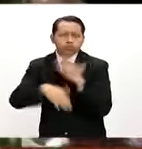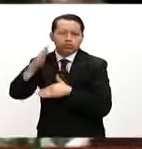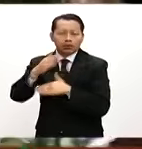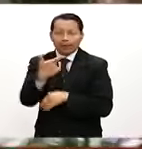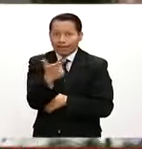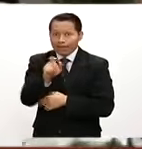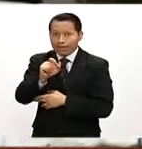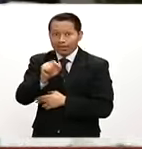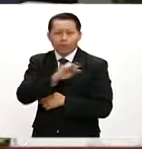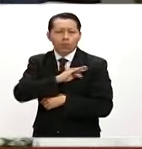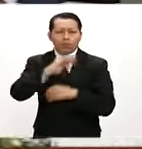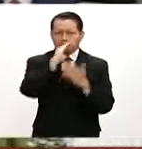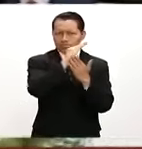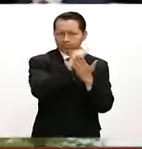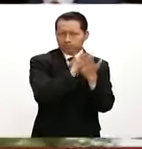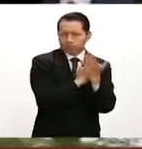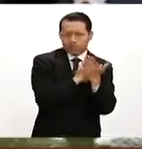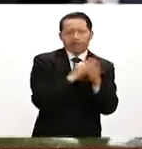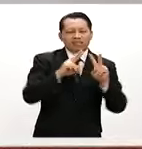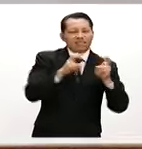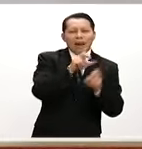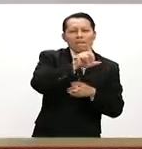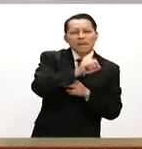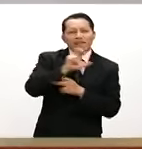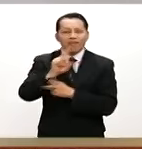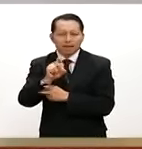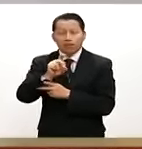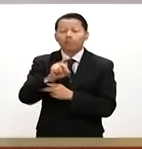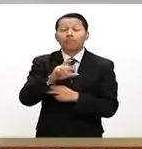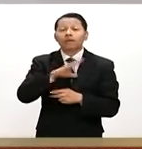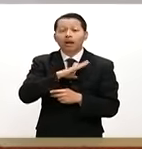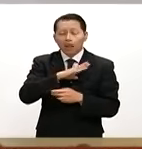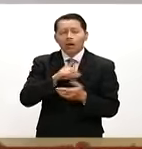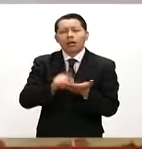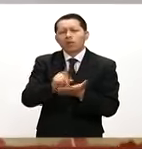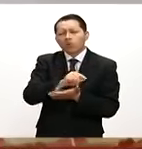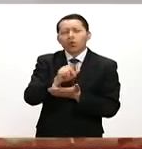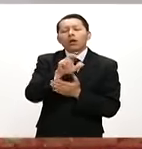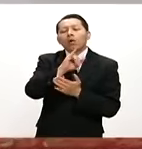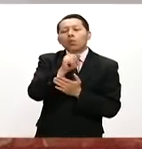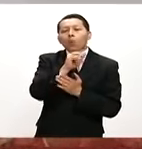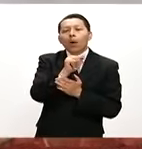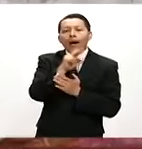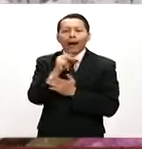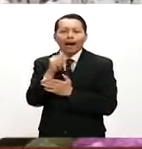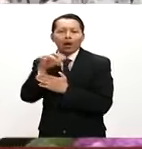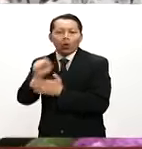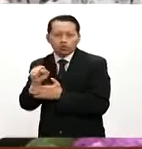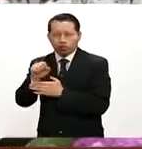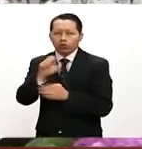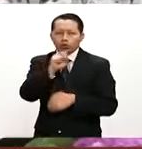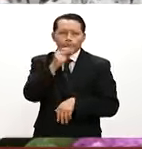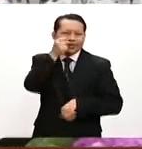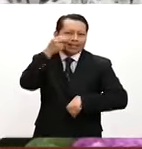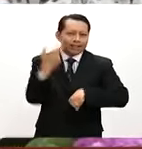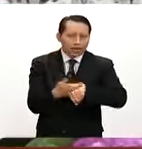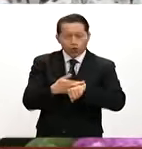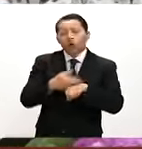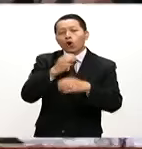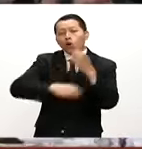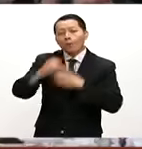los compromisos de la Agenda 2030. En su cuenta de Twitter, Juan Carlos Báquer Pineda, subsecretario de Comercio Exterior,